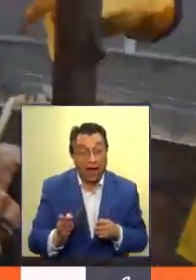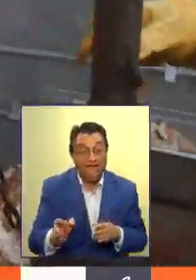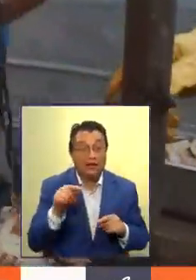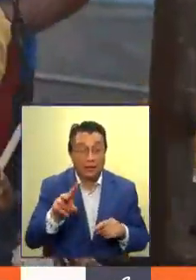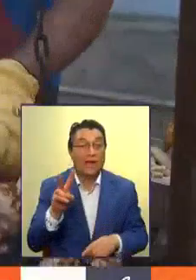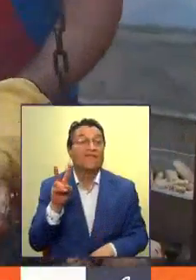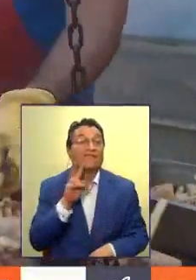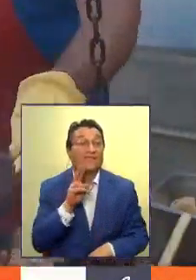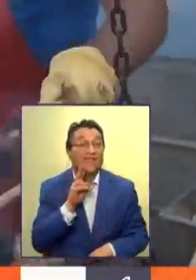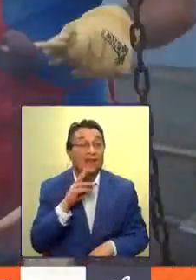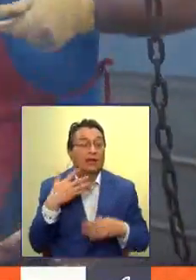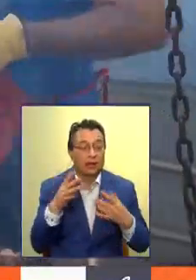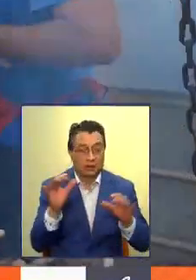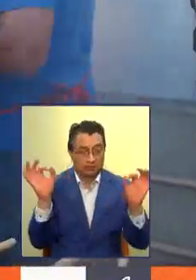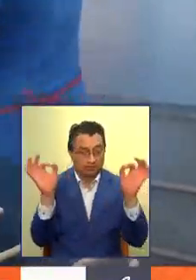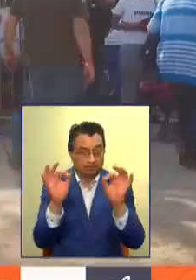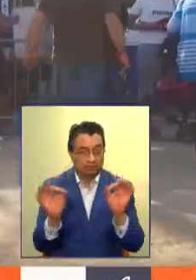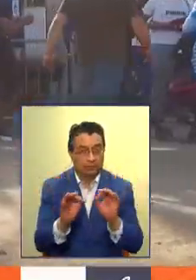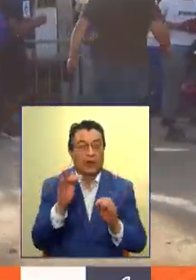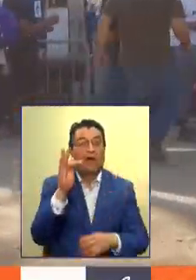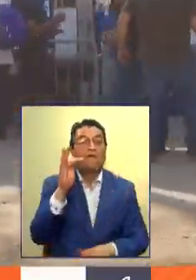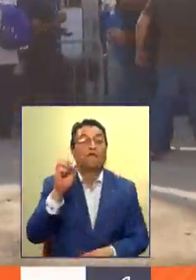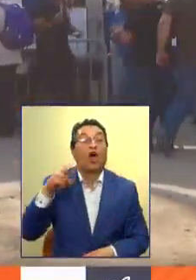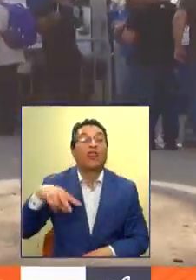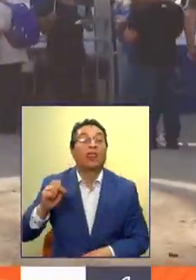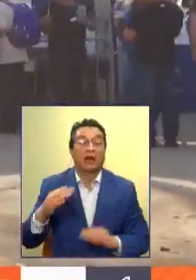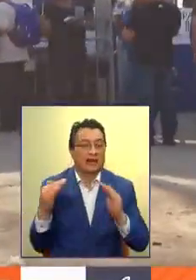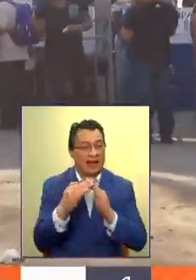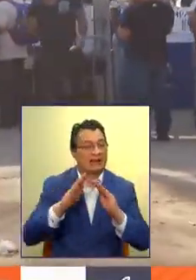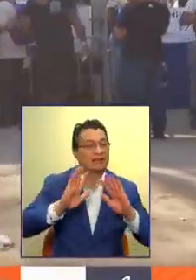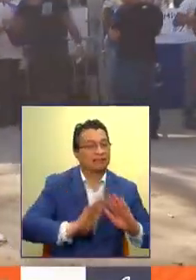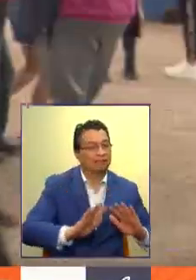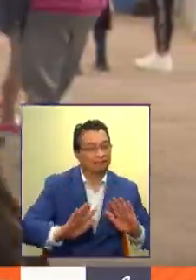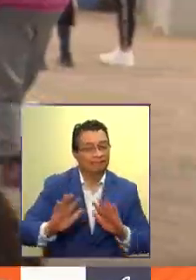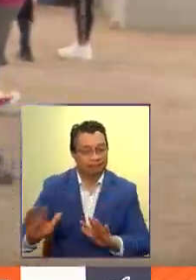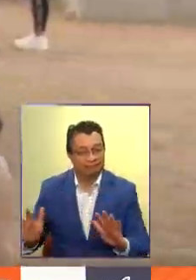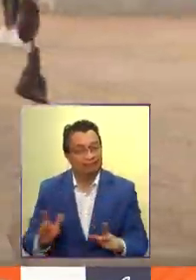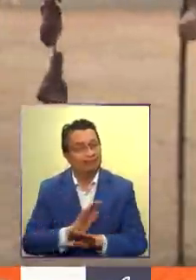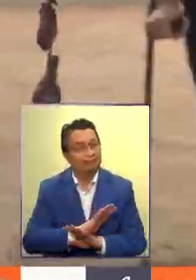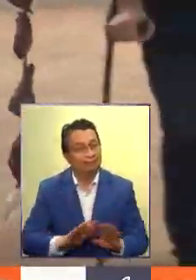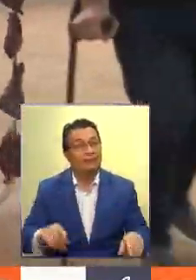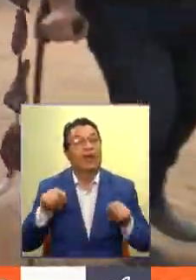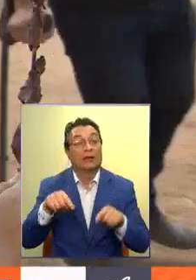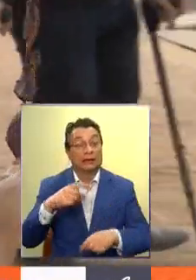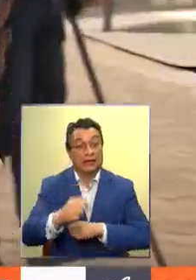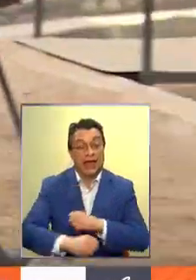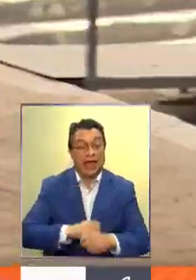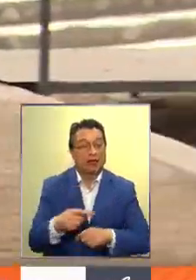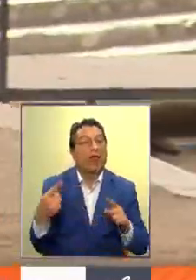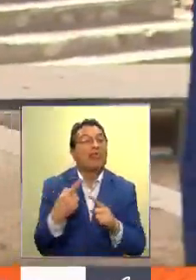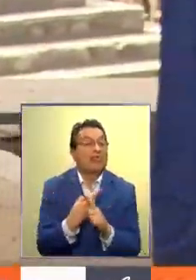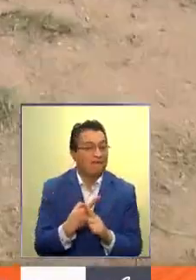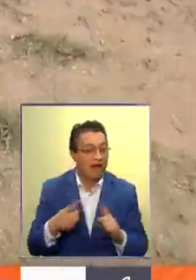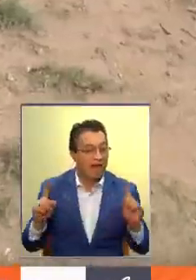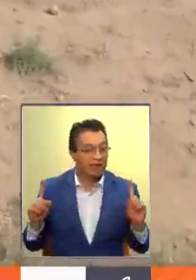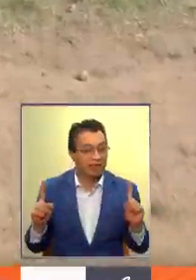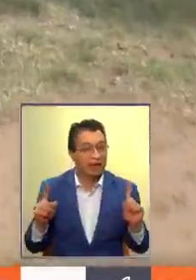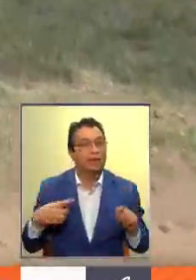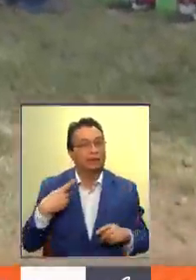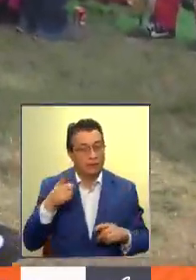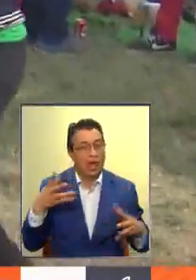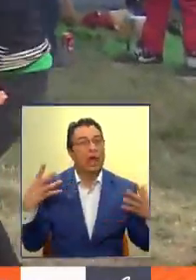el viernes se entreguen los detalles del plan Fondeate en Casa, por una celebración que este año será diferente, pero que llama a la